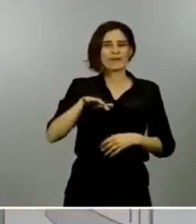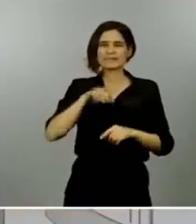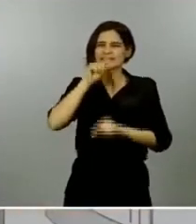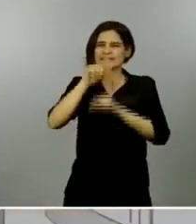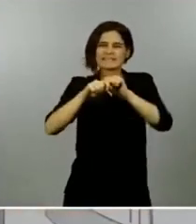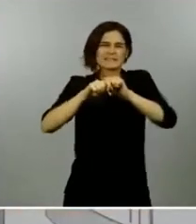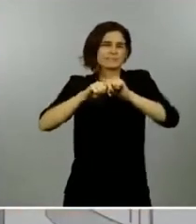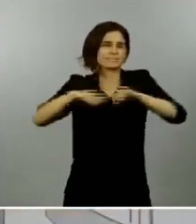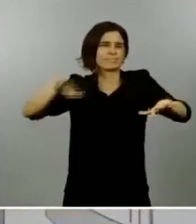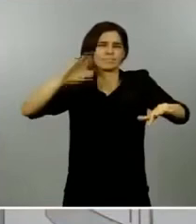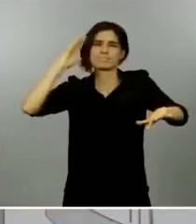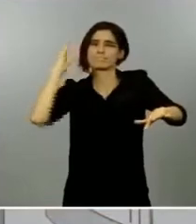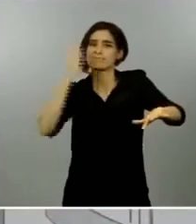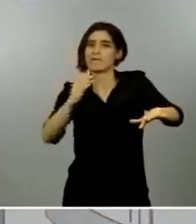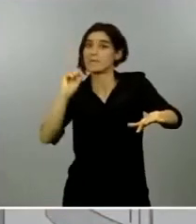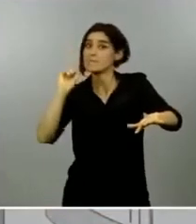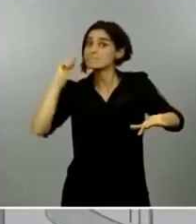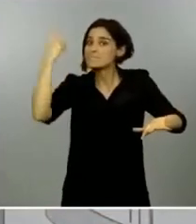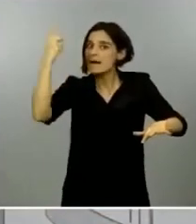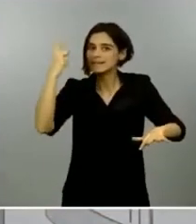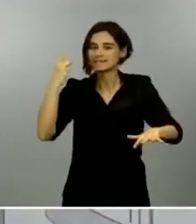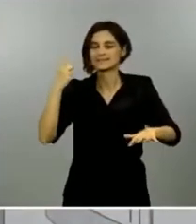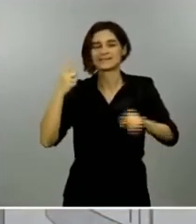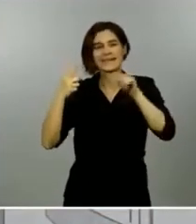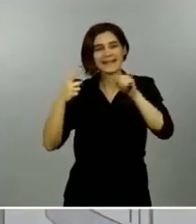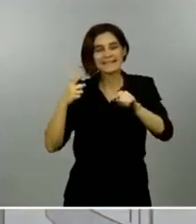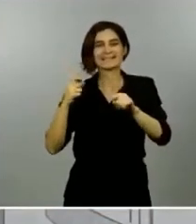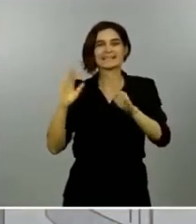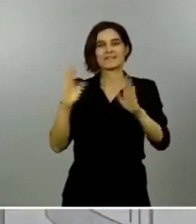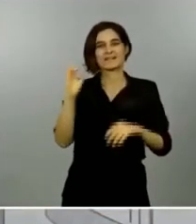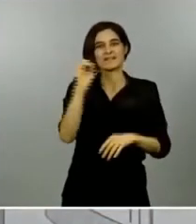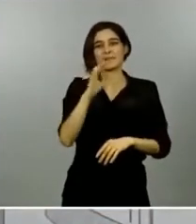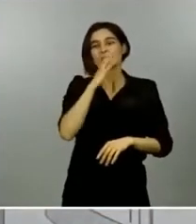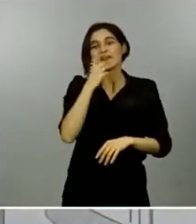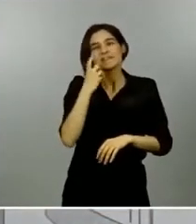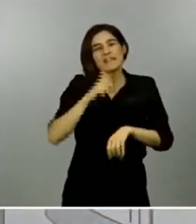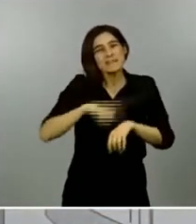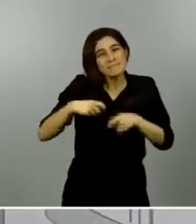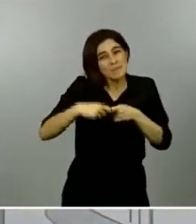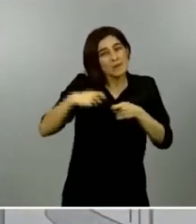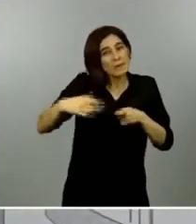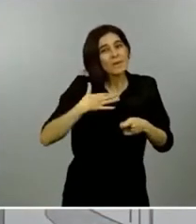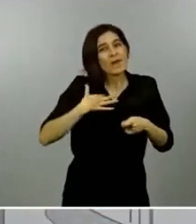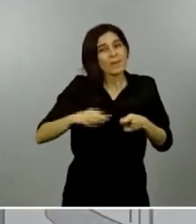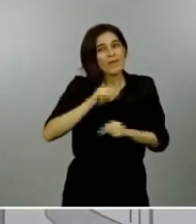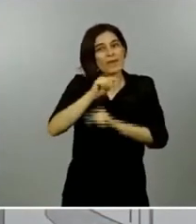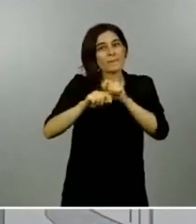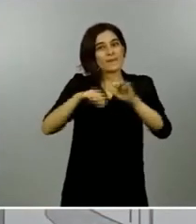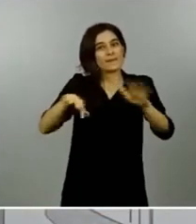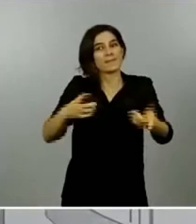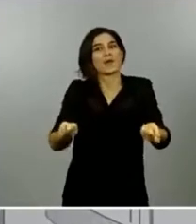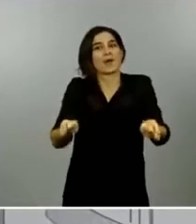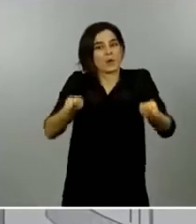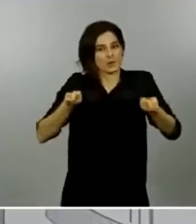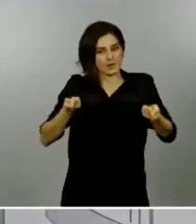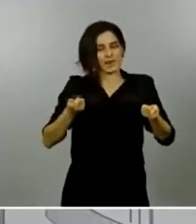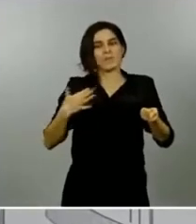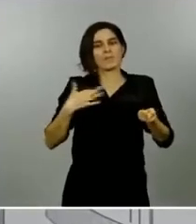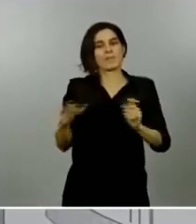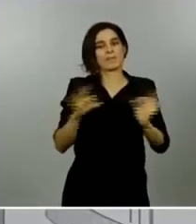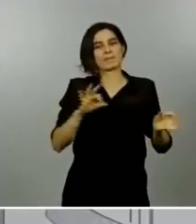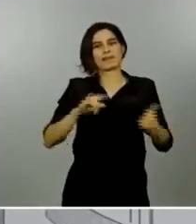últimas semanas y precisan algo más de tiempo para definitivamente controlar a la pandemia y poner a punto sus sistemas de salud.